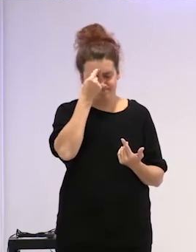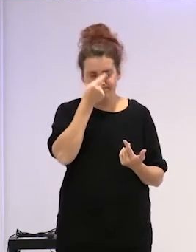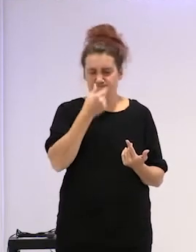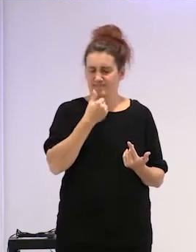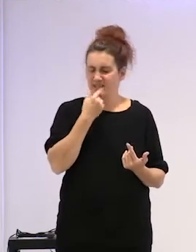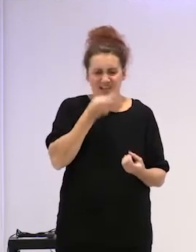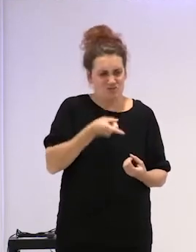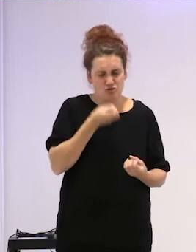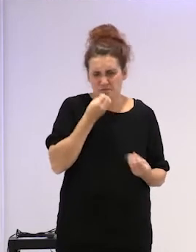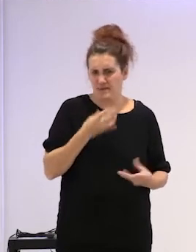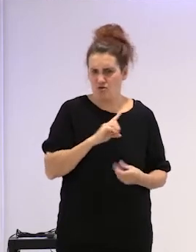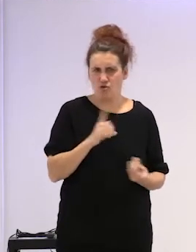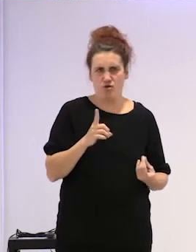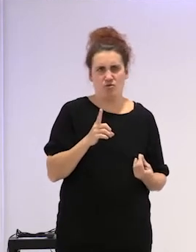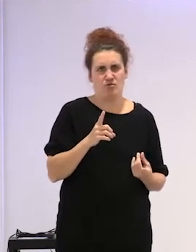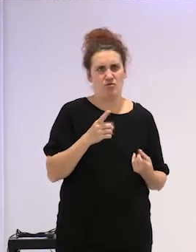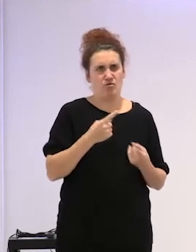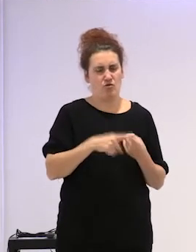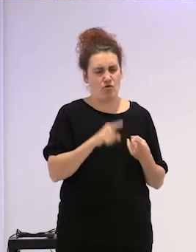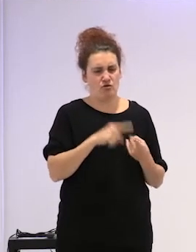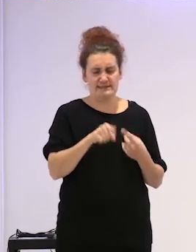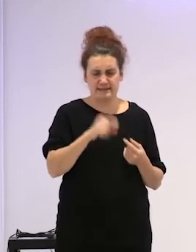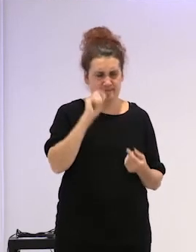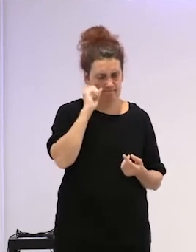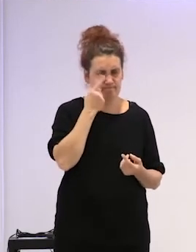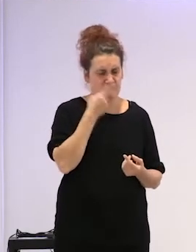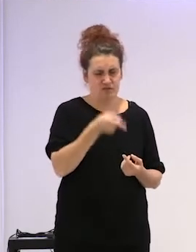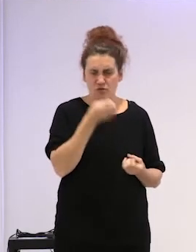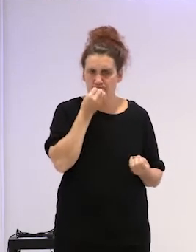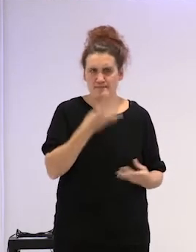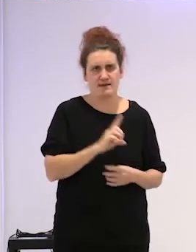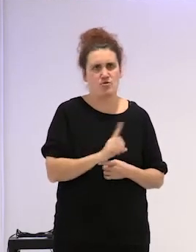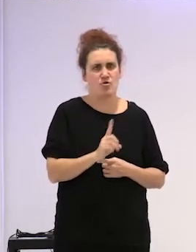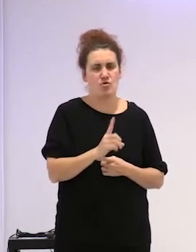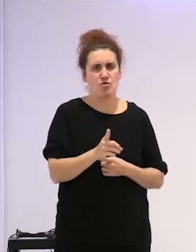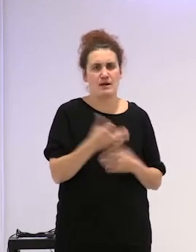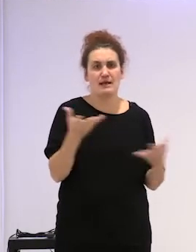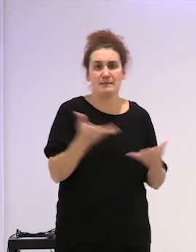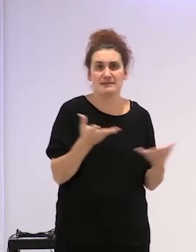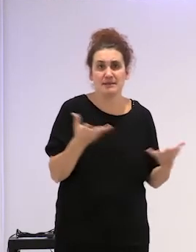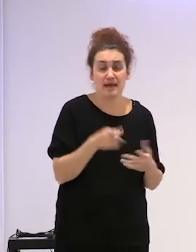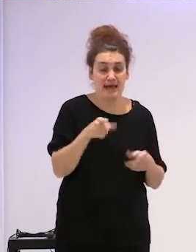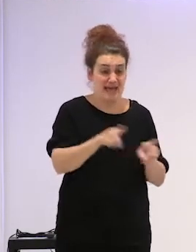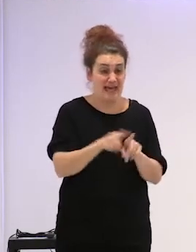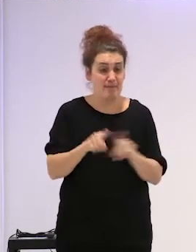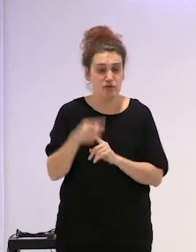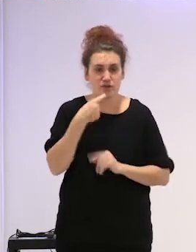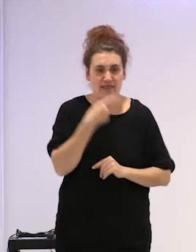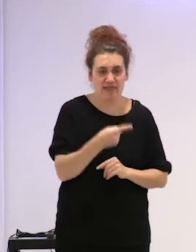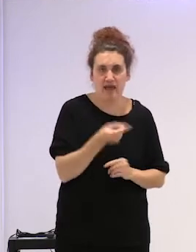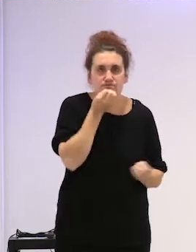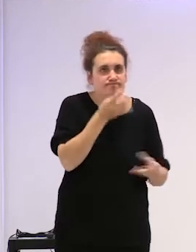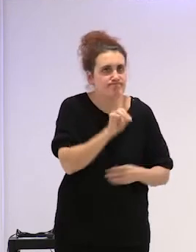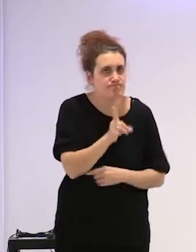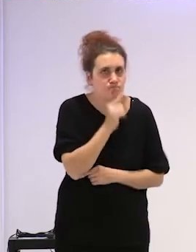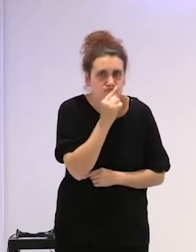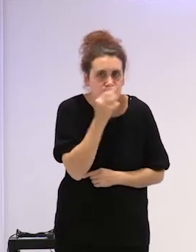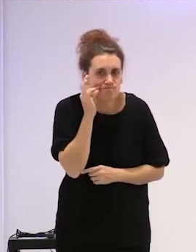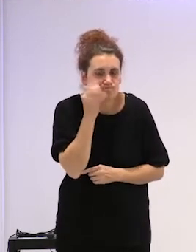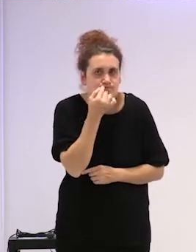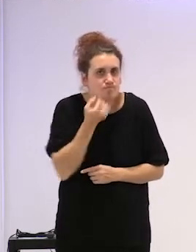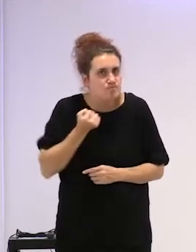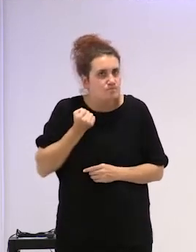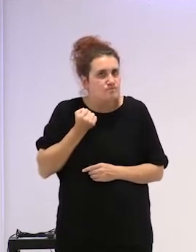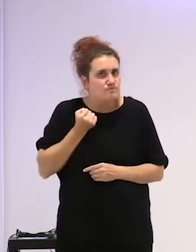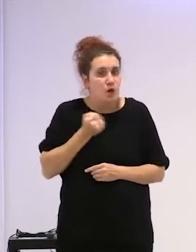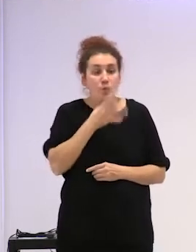cosas que le hicieron darse cuenta que no estaba bien, lo que estaba pasando es que sus hermanos le decían que no lo contara porque si